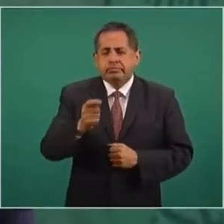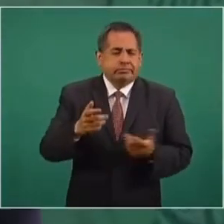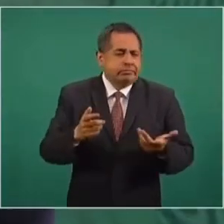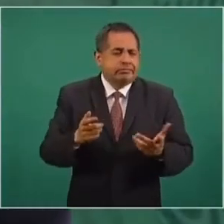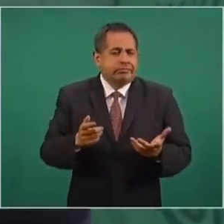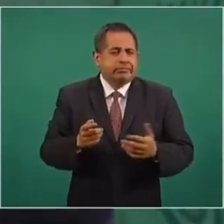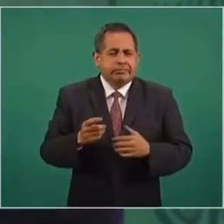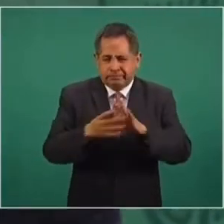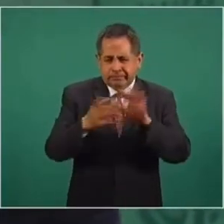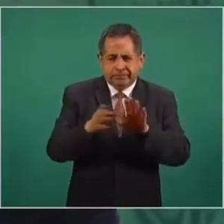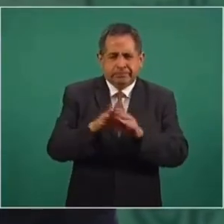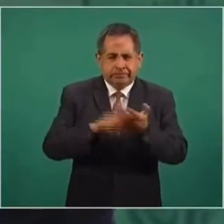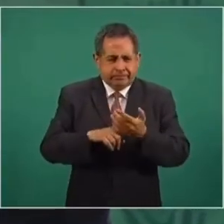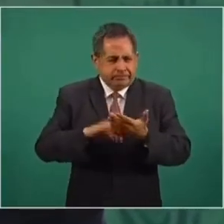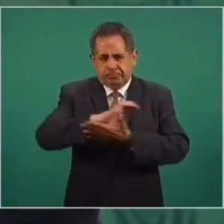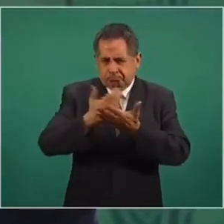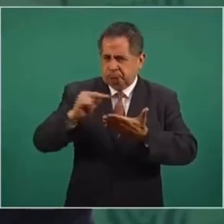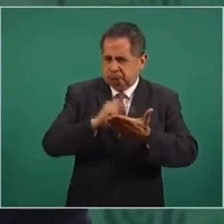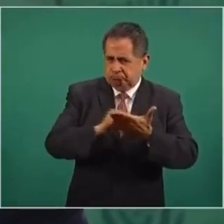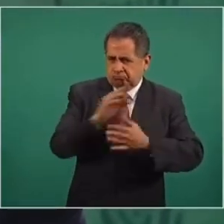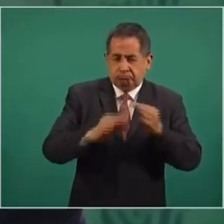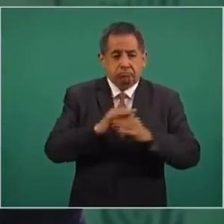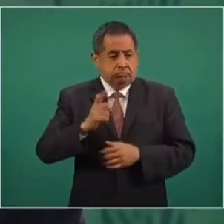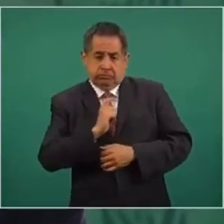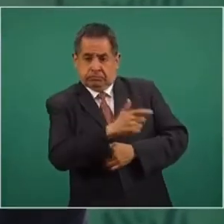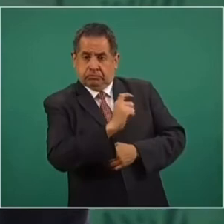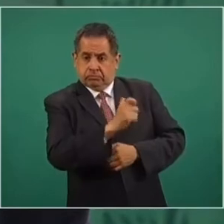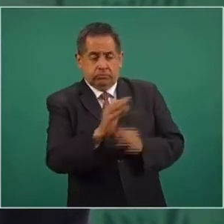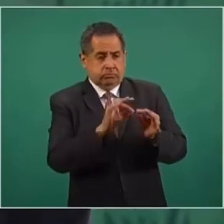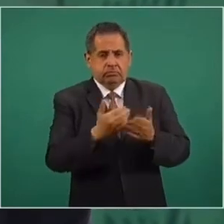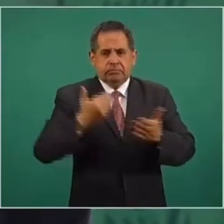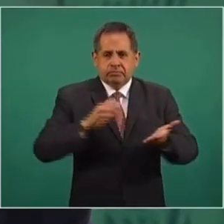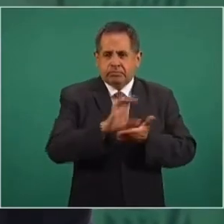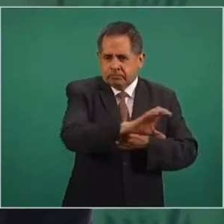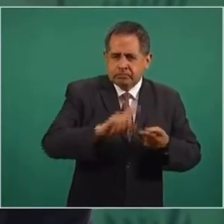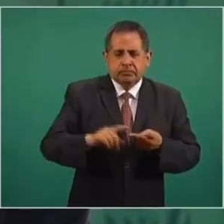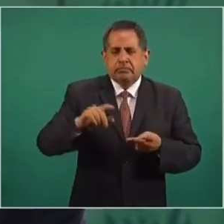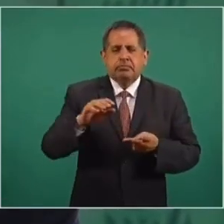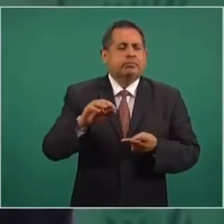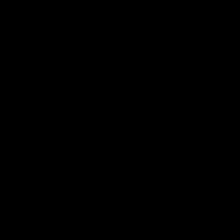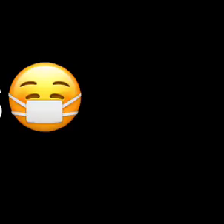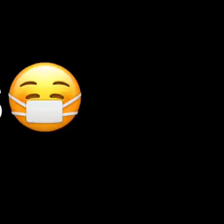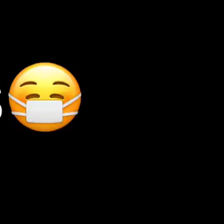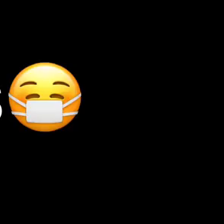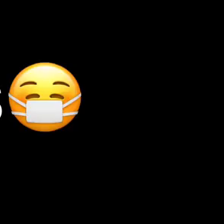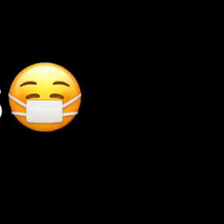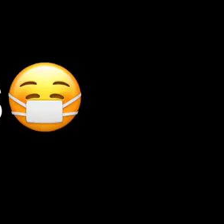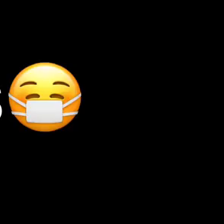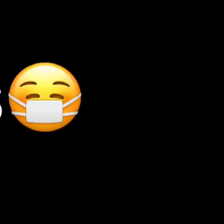ya se han llevado a cabo pagos con Pfizer, ya se han dado anticipos. ¡Gracias! ¡Gracias! ¡Gracias!